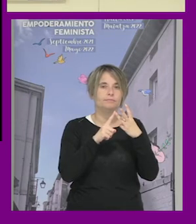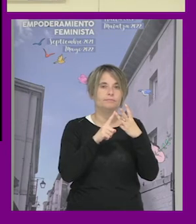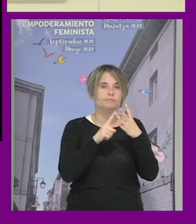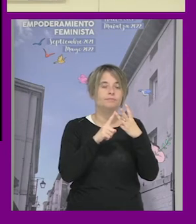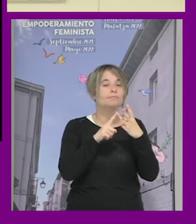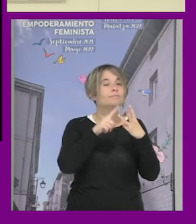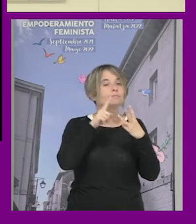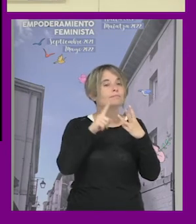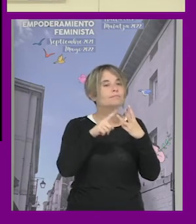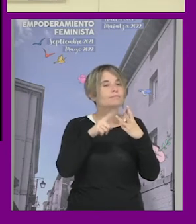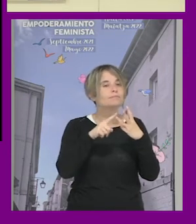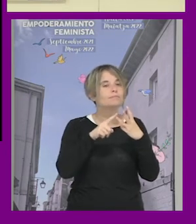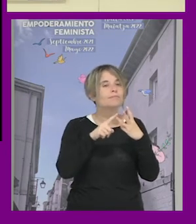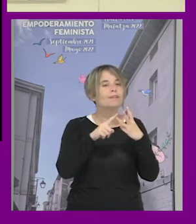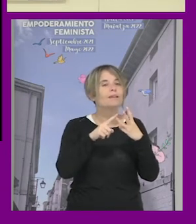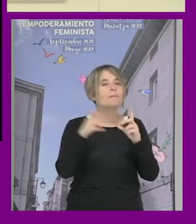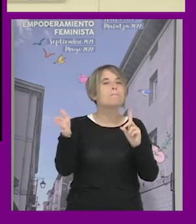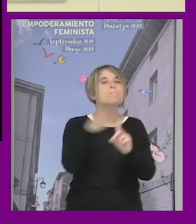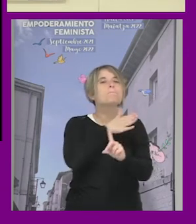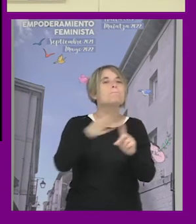es el tema de cómo abordamos las violencias